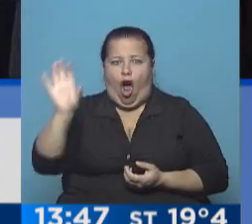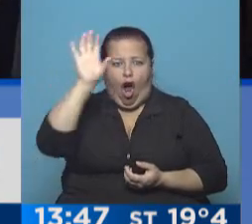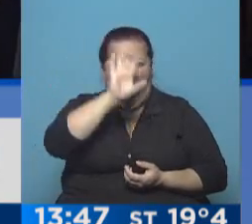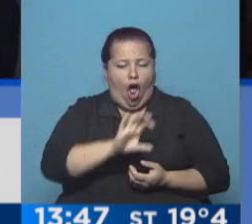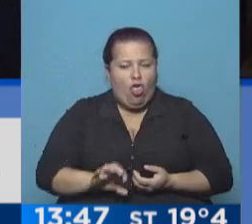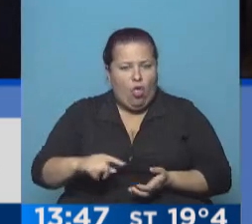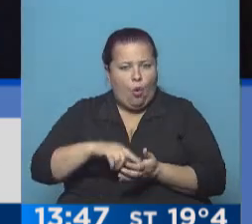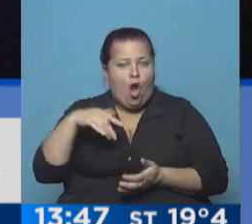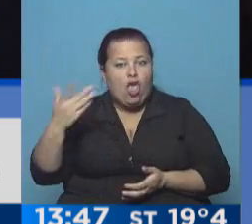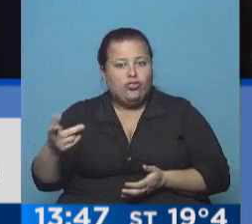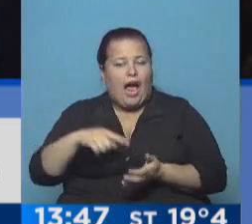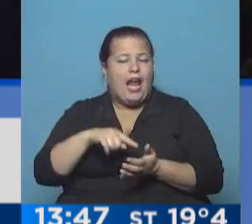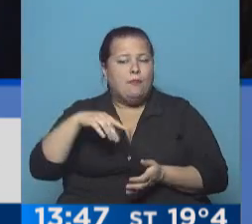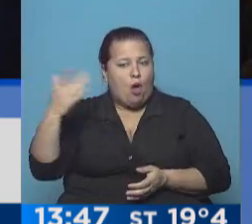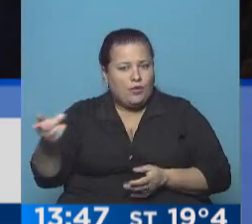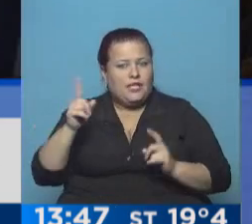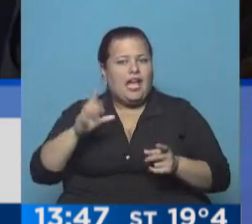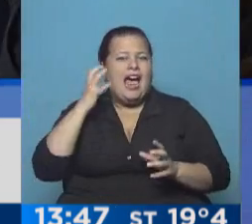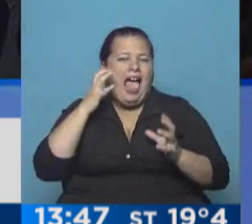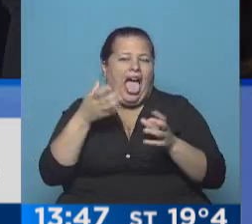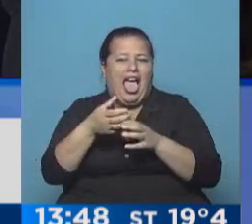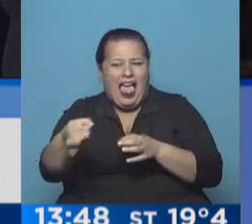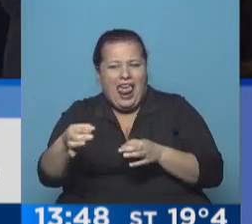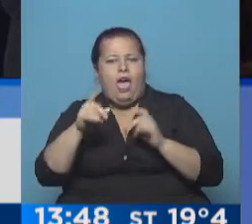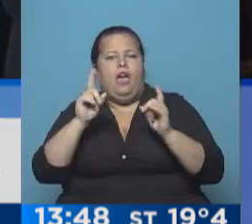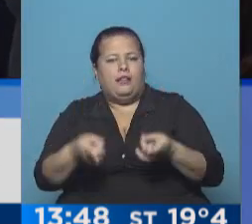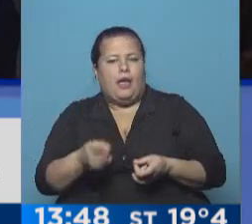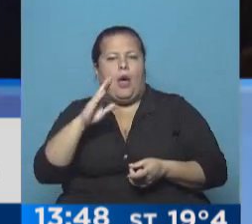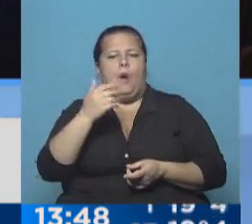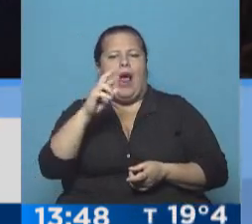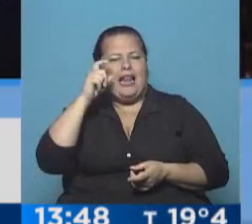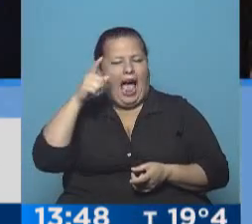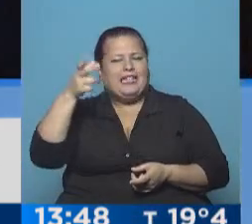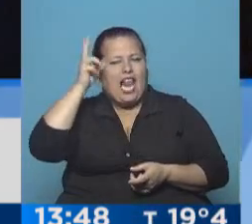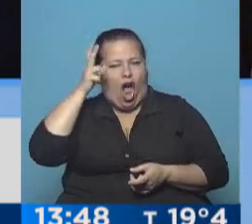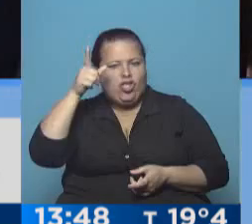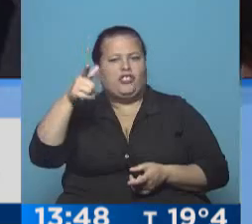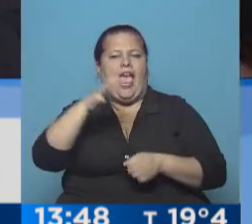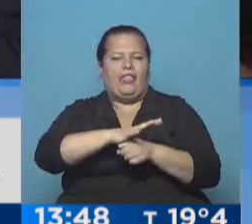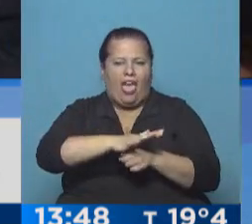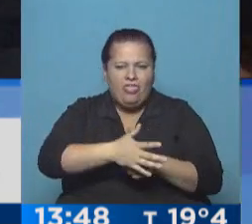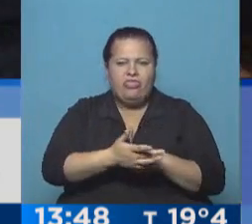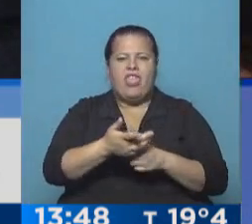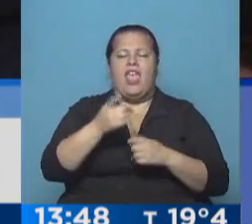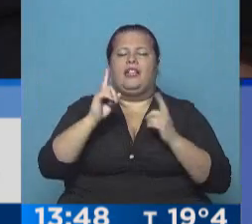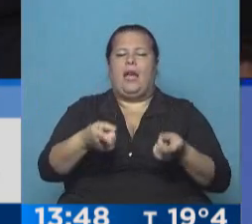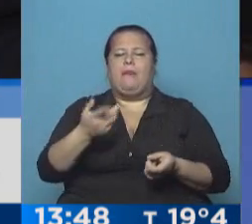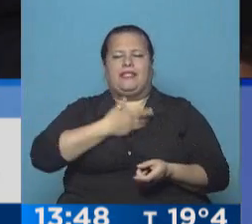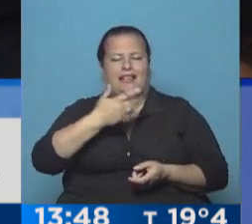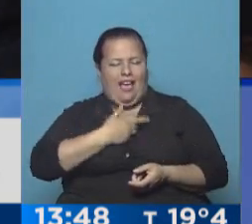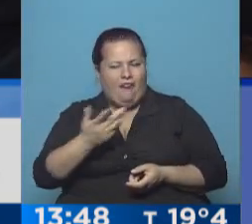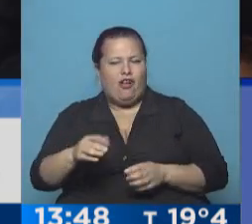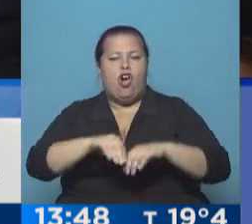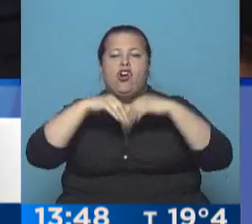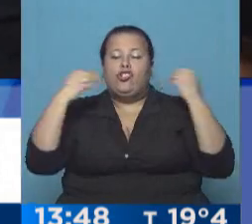provincia de Buenos Aires, del Conurbano, en alguna radio chiquita, después aparece Balcarce, Necochea, Tandil, también la provincia de Santa Fe,